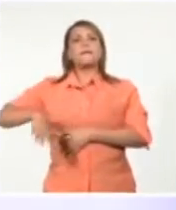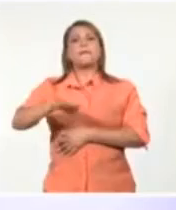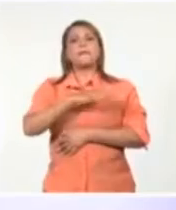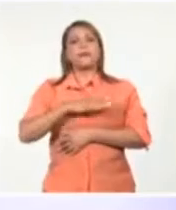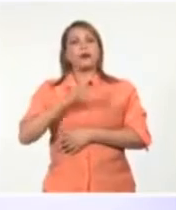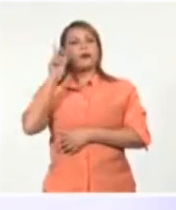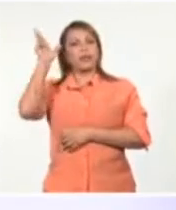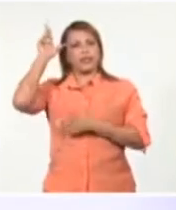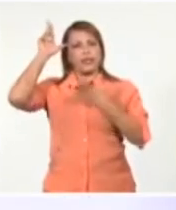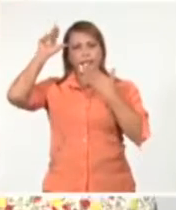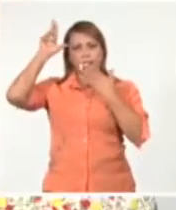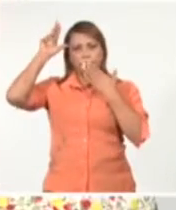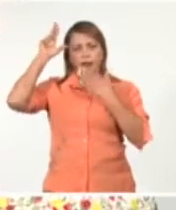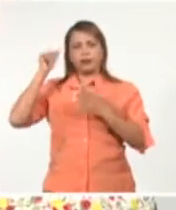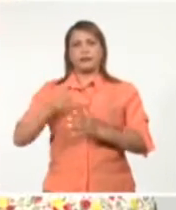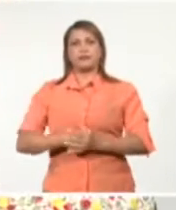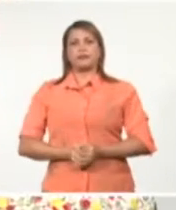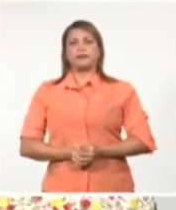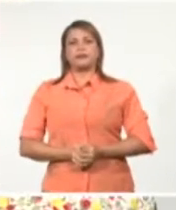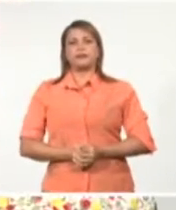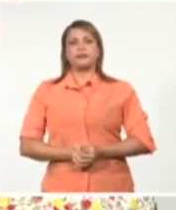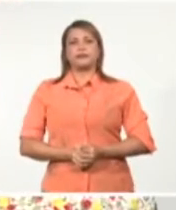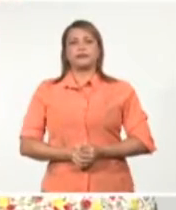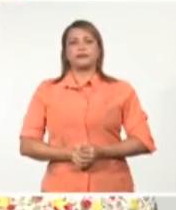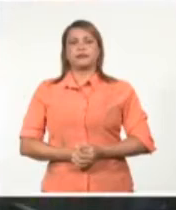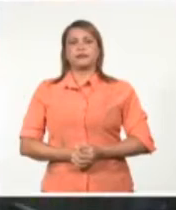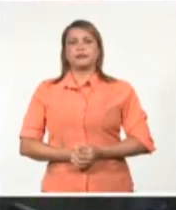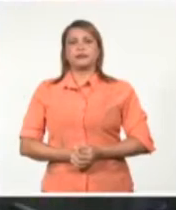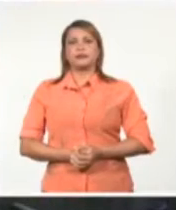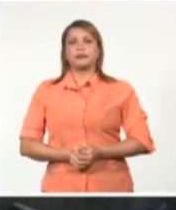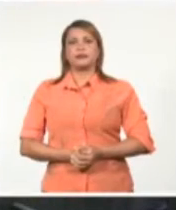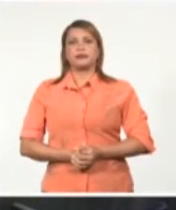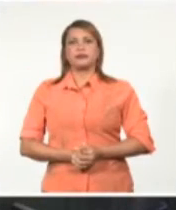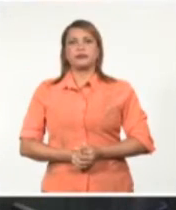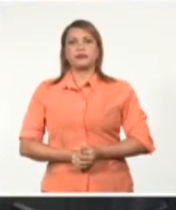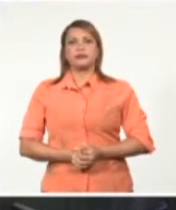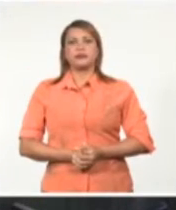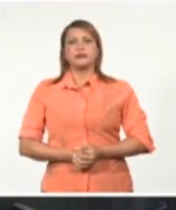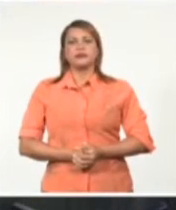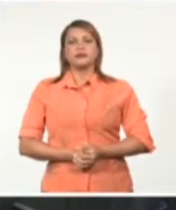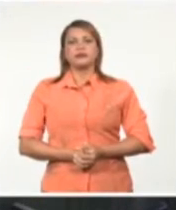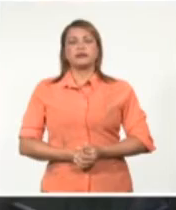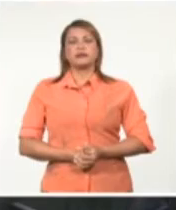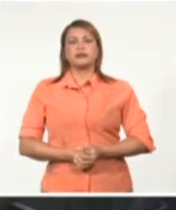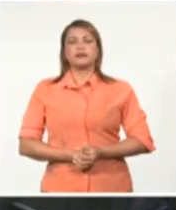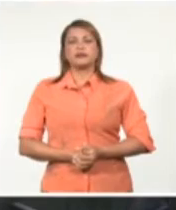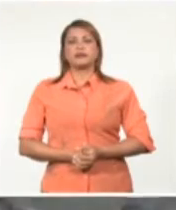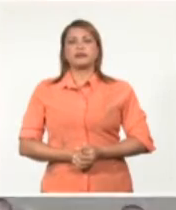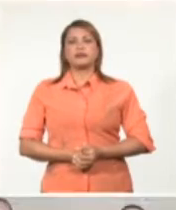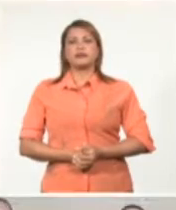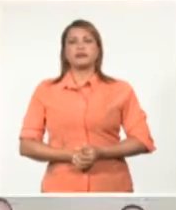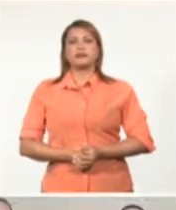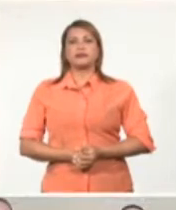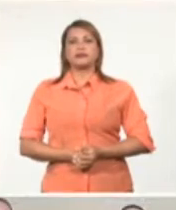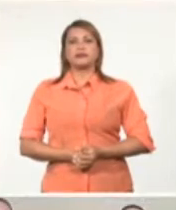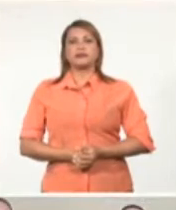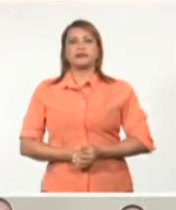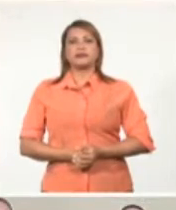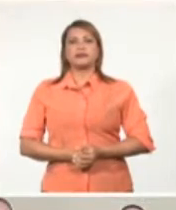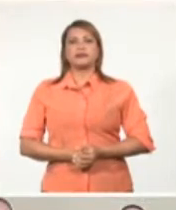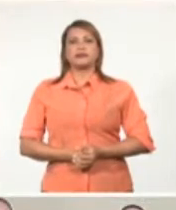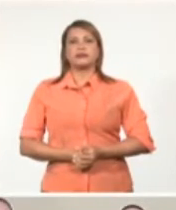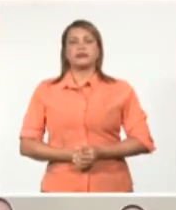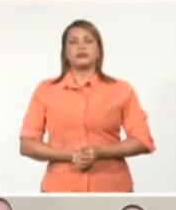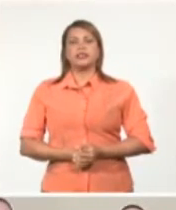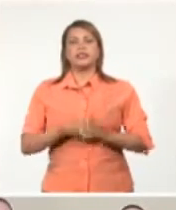región de las Américas. Jenny Fleites, Sistema Informativo de la Televisión Cubana. El